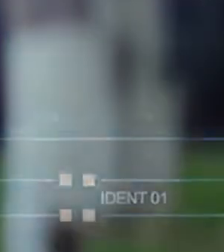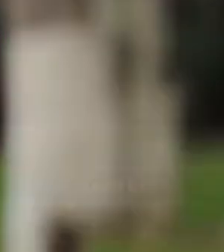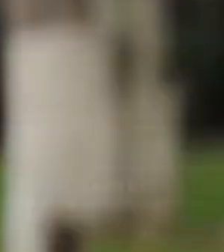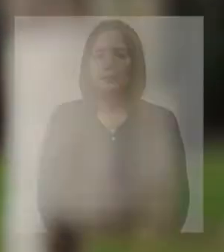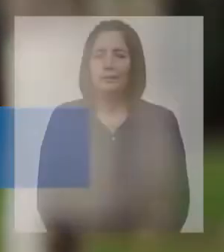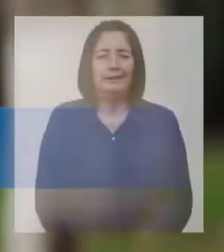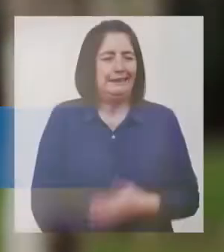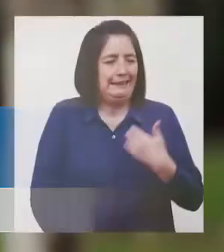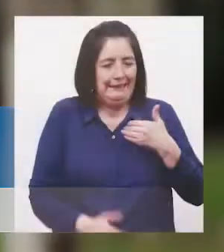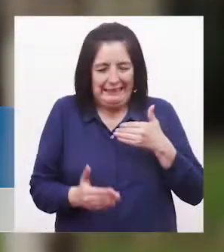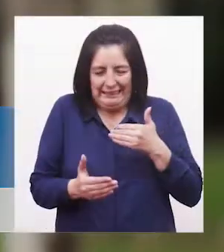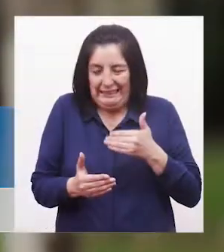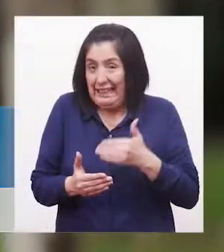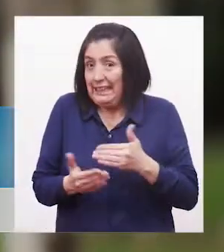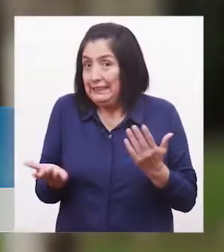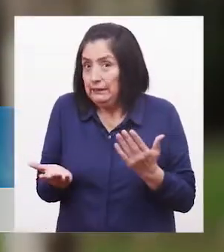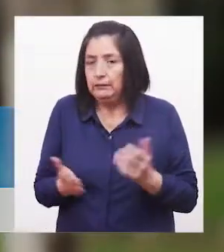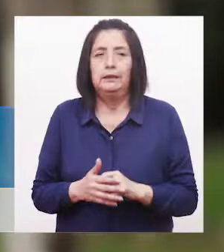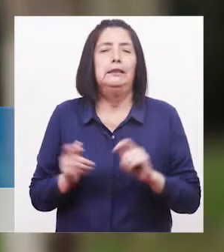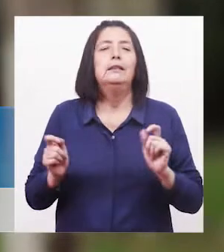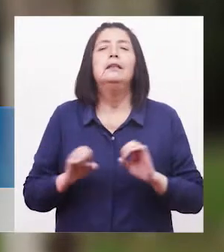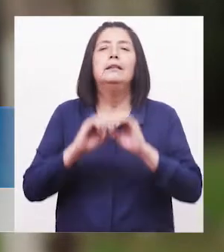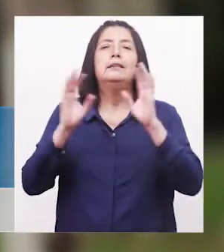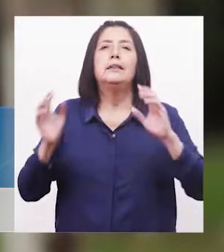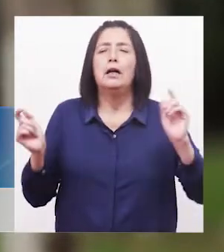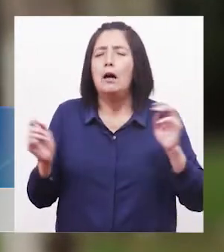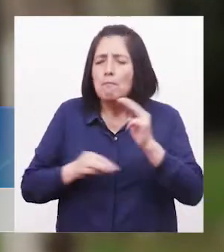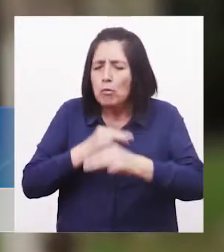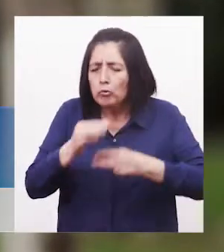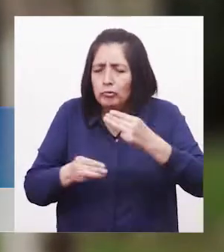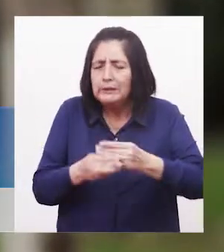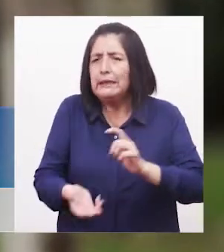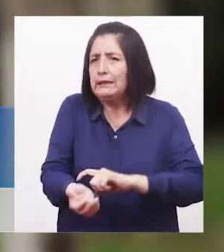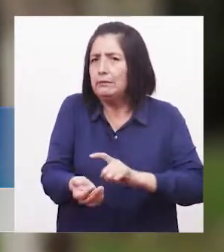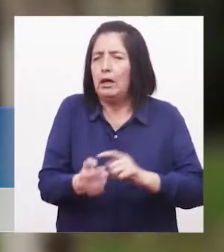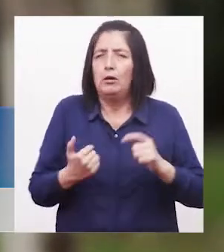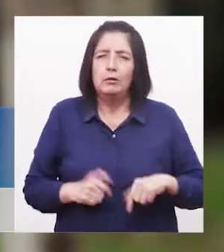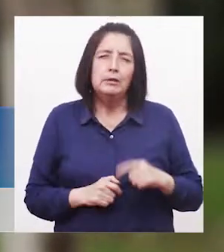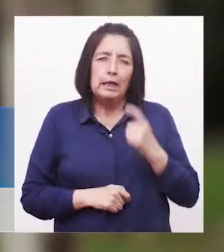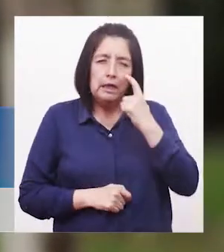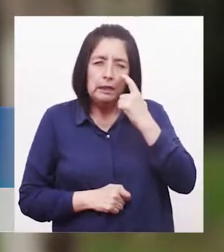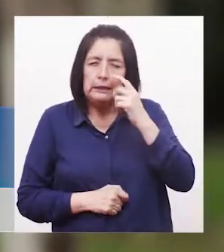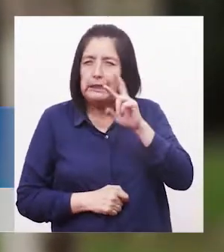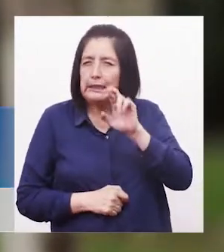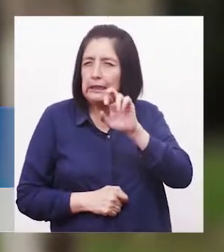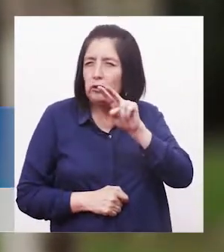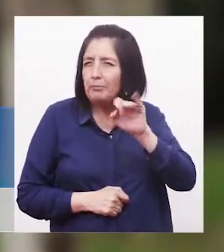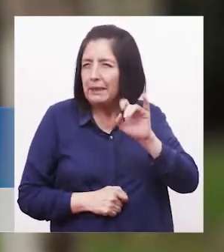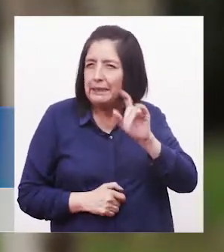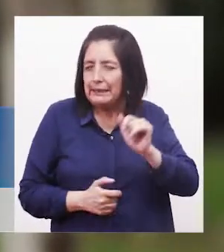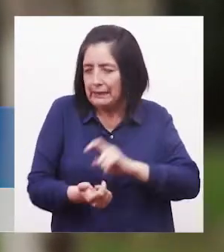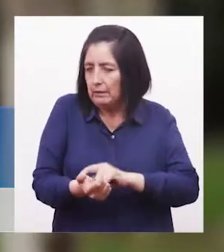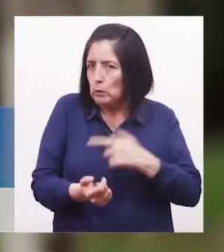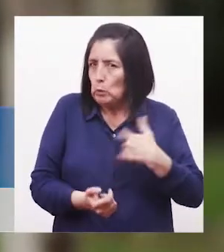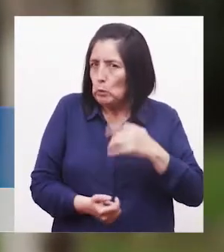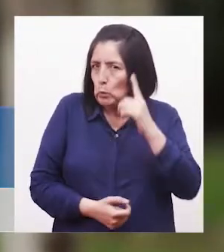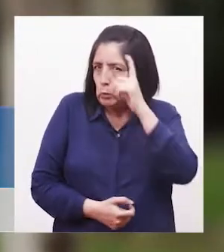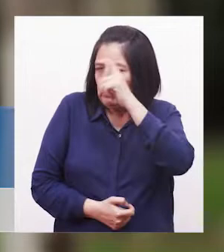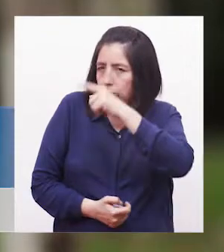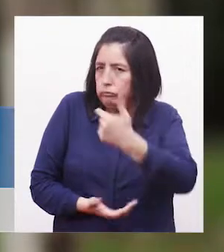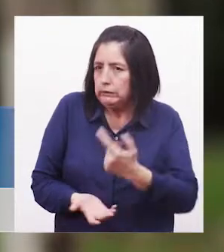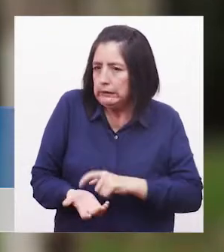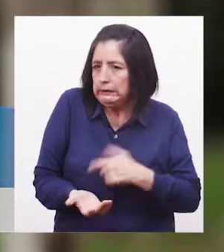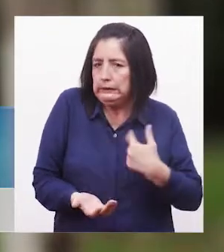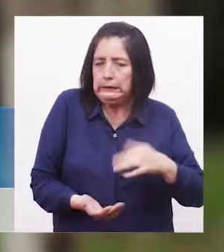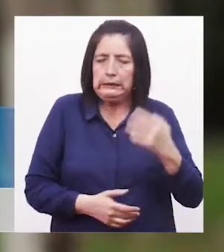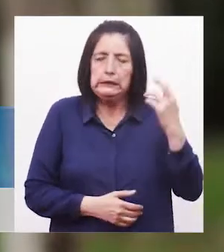Falta poco para conmemorar el Día Mundial de la Diabetes Por eso hoy hablaremos de la retinopatía diabética Una complicación de la diabetes Y una de las principales